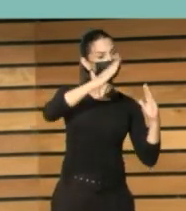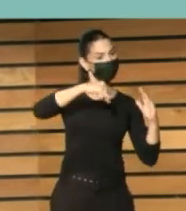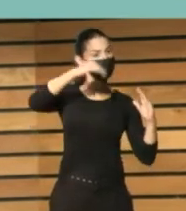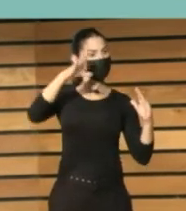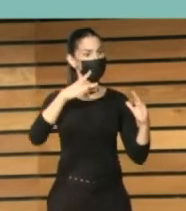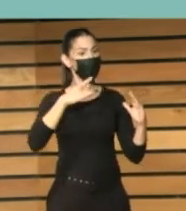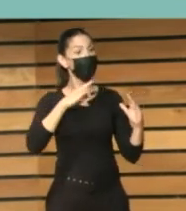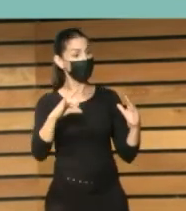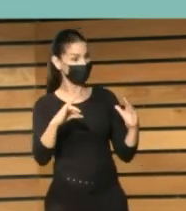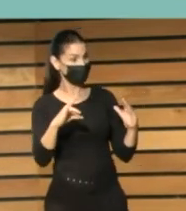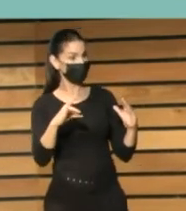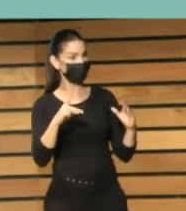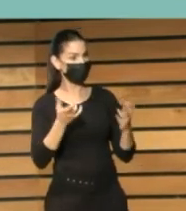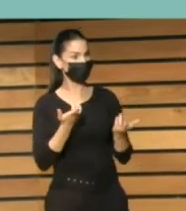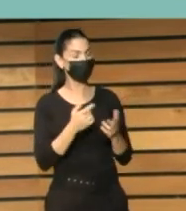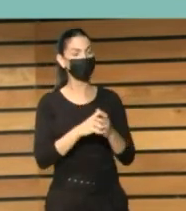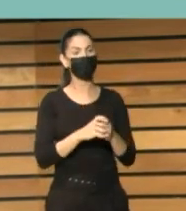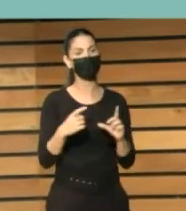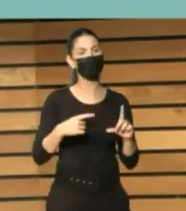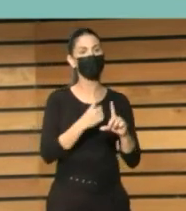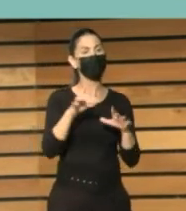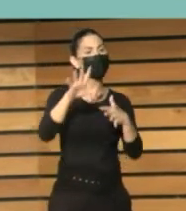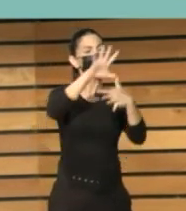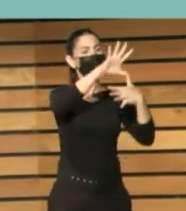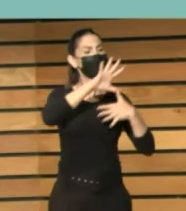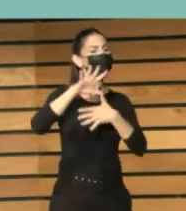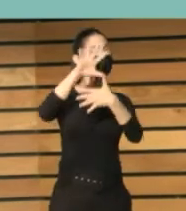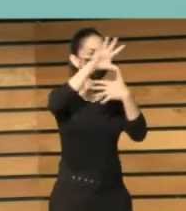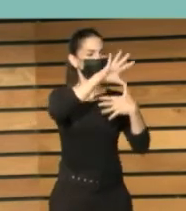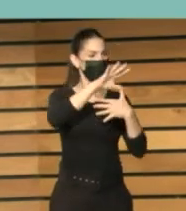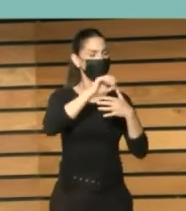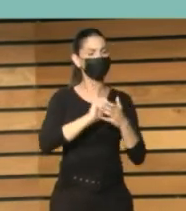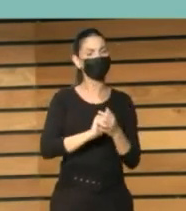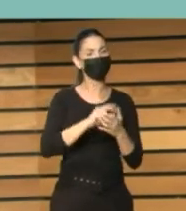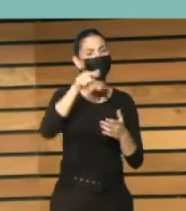de Yosemite, de Estados Unidos, del Valle de Yosemite.